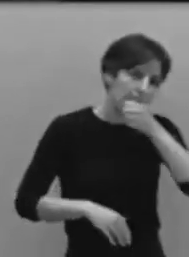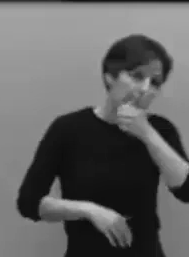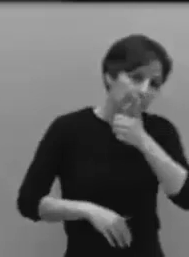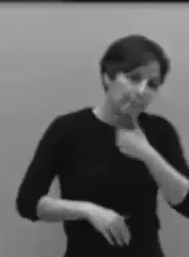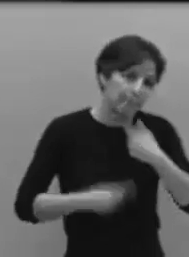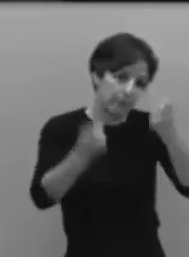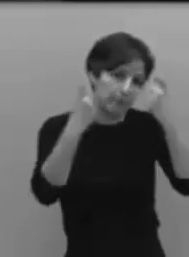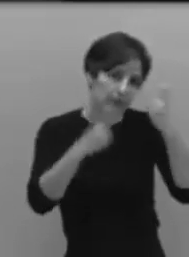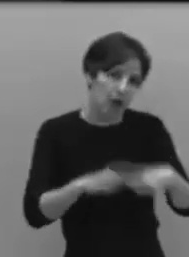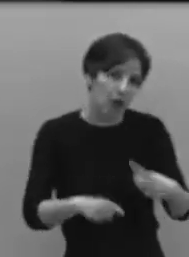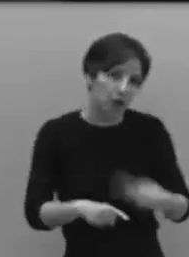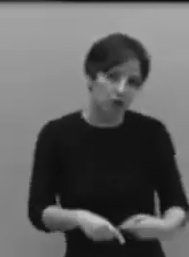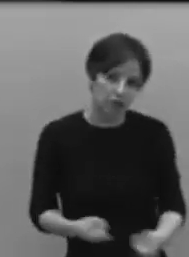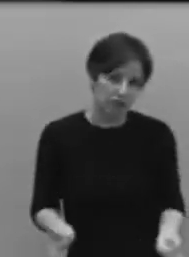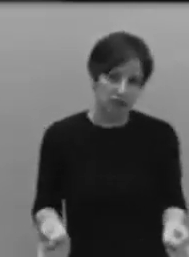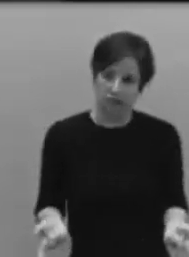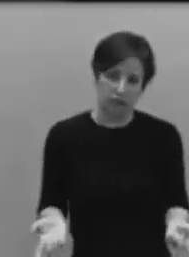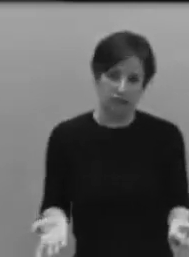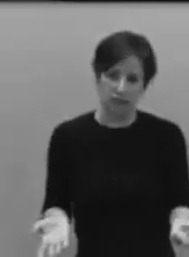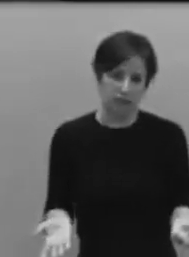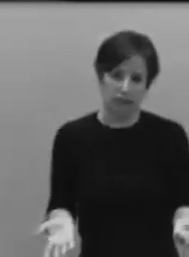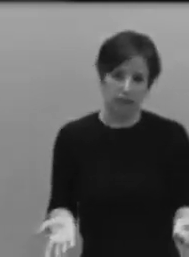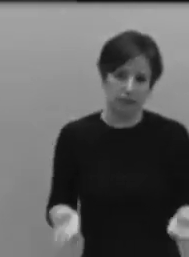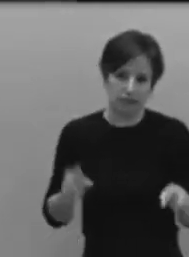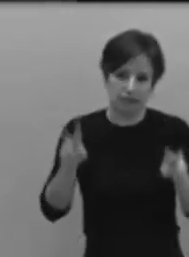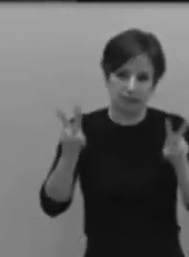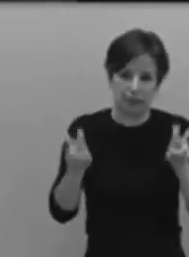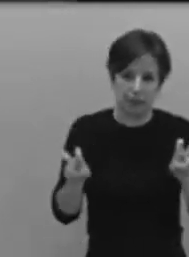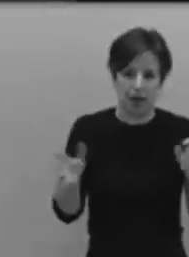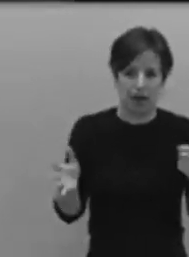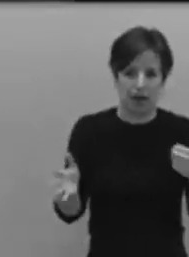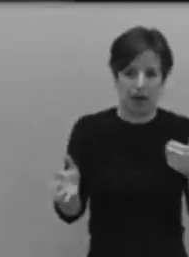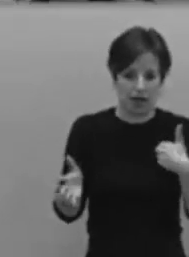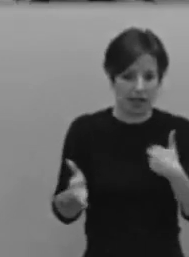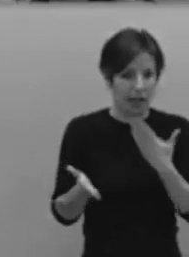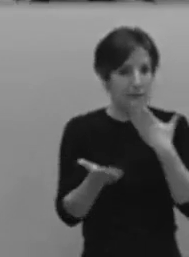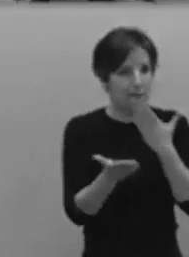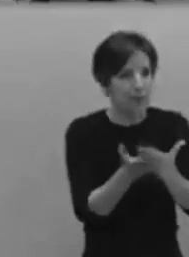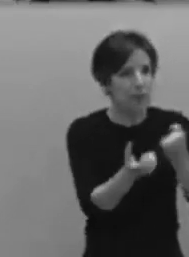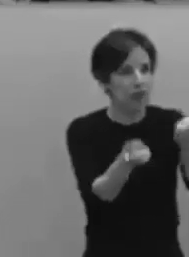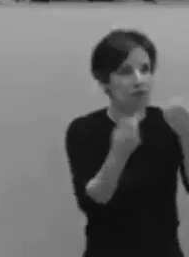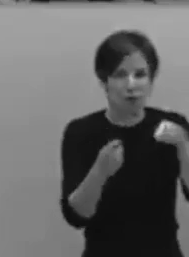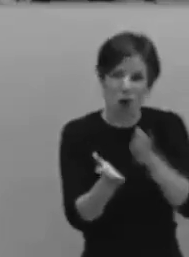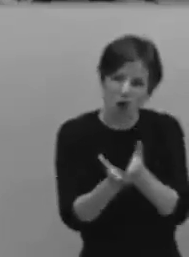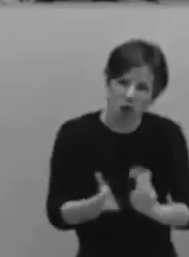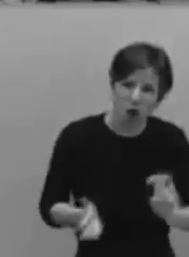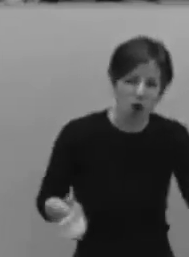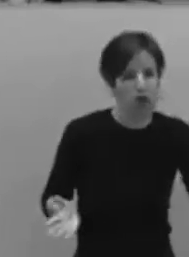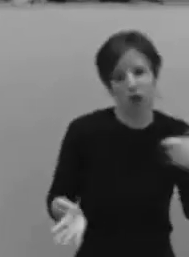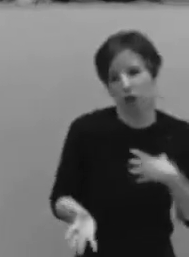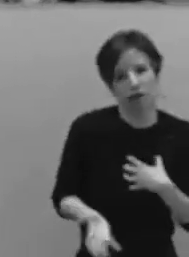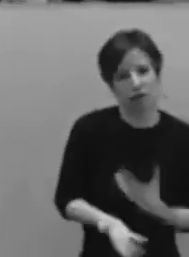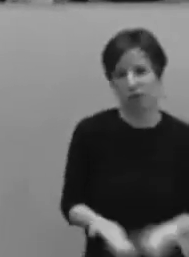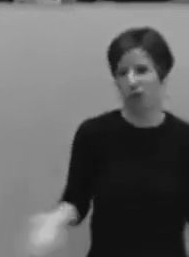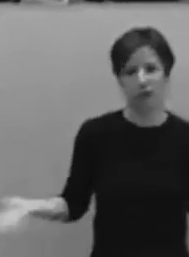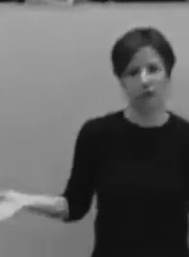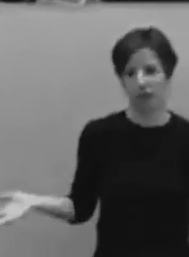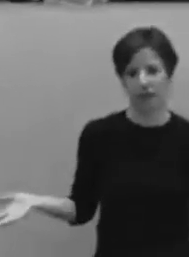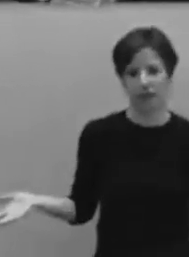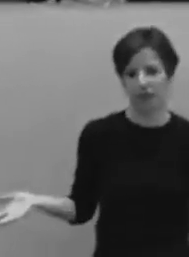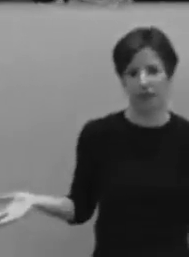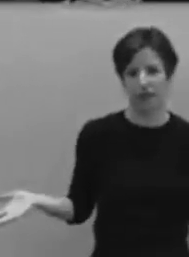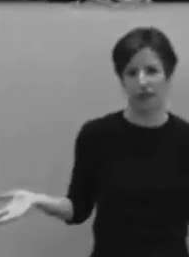no le hemos pedido que nos informe. Claro. Entonces, sinceramente.